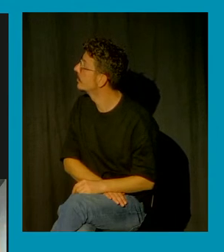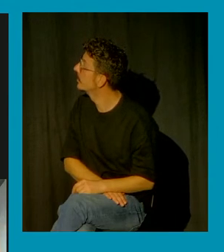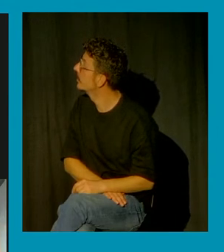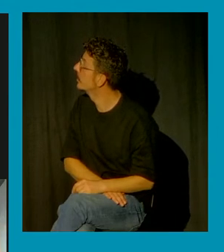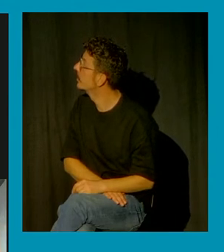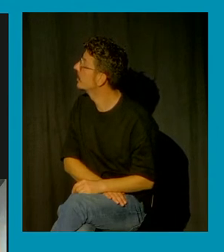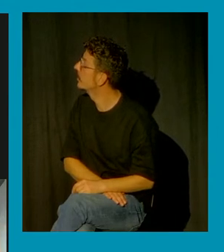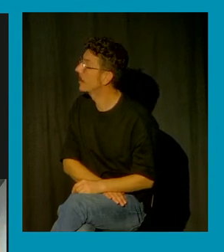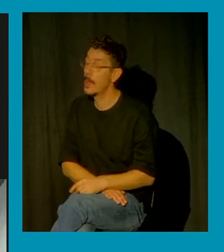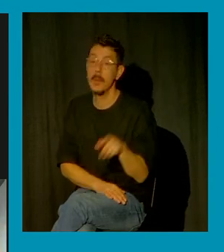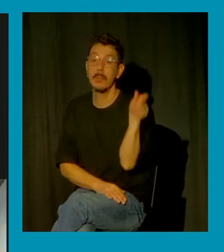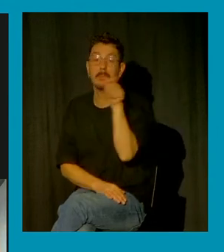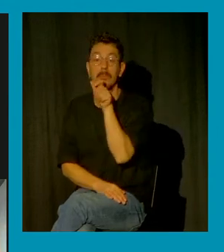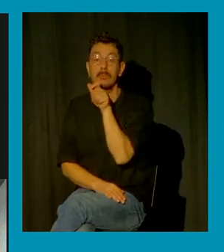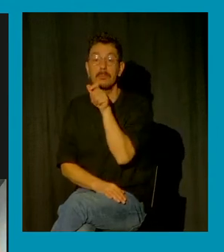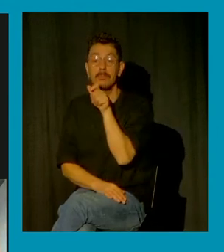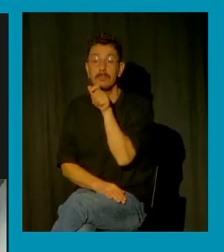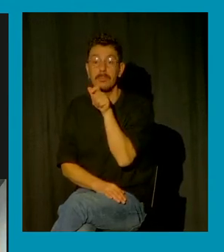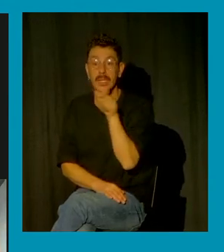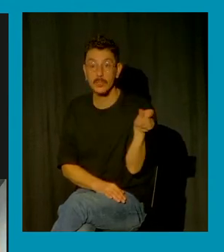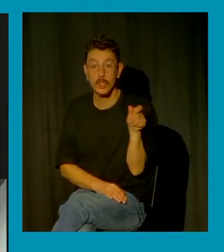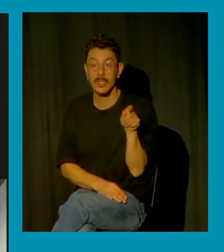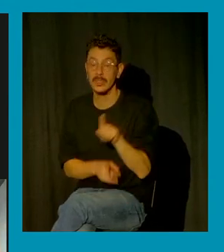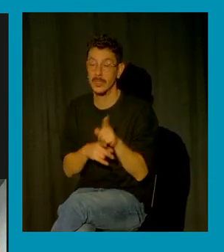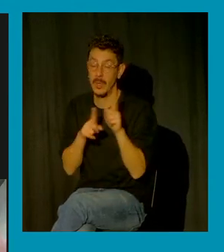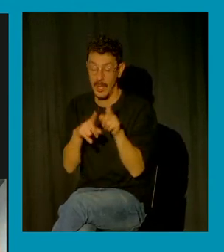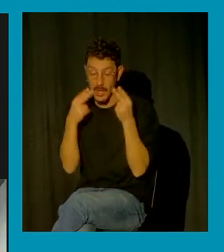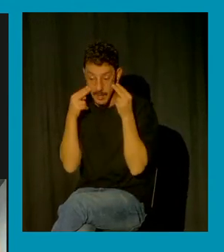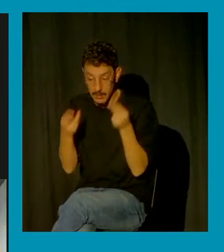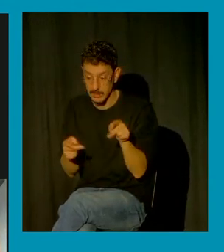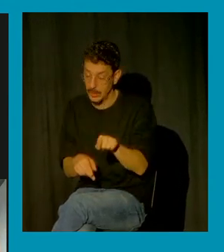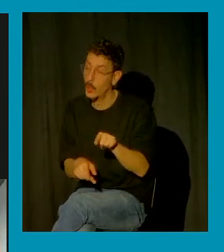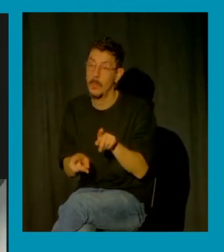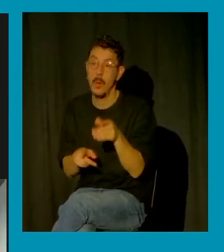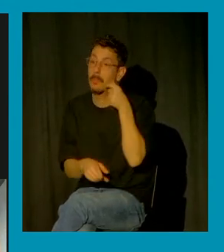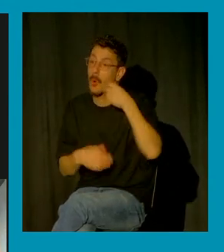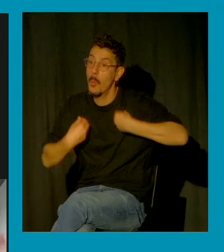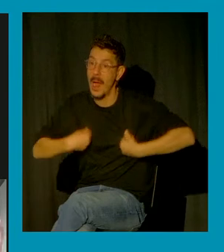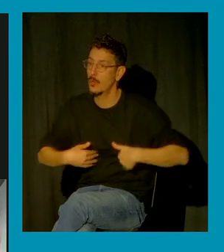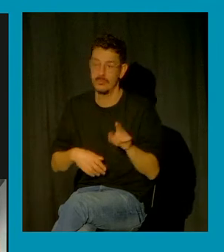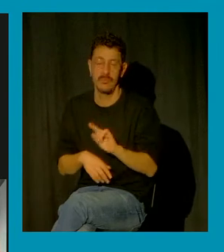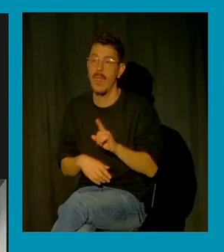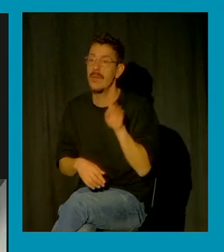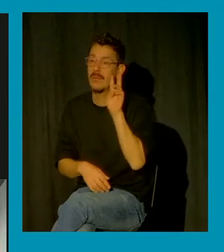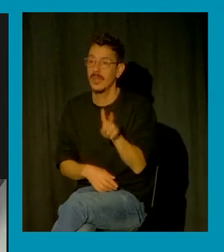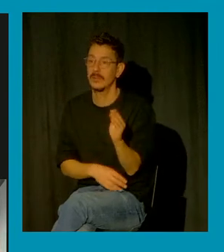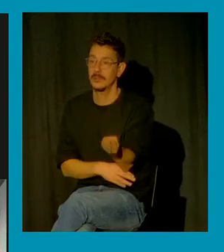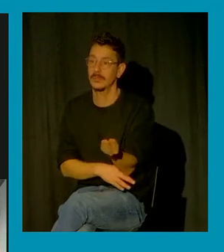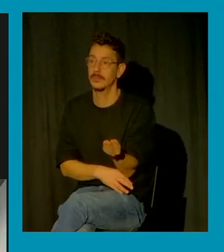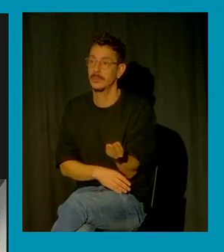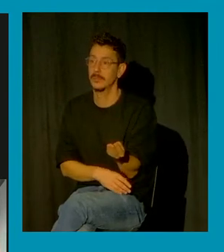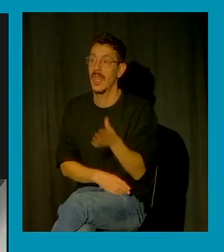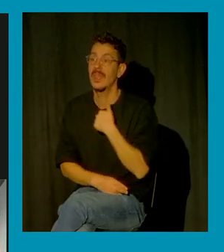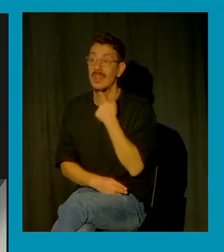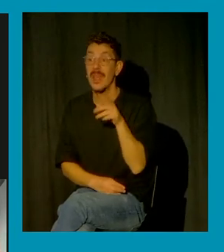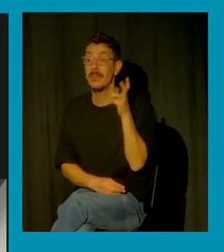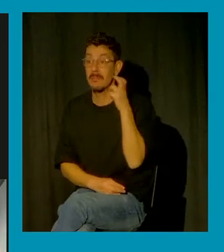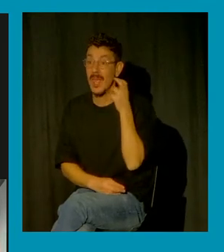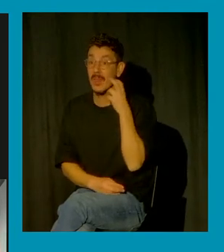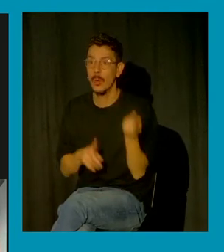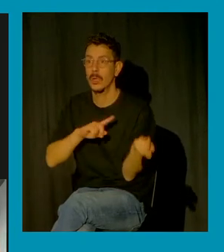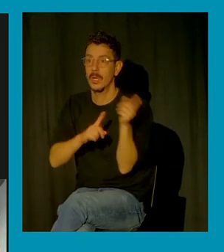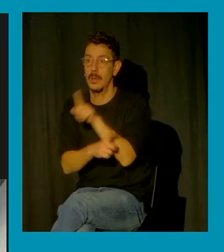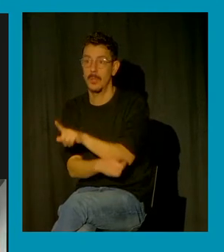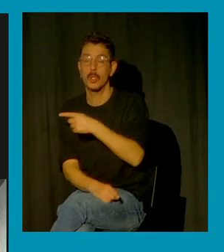esto es el miedo va a cambiar de mando esto es poner un límite esto es decir estamos aquí y no vamos a aceptar estar en este lugar